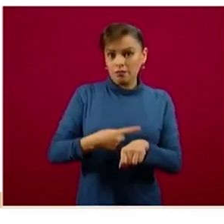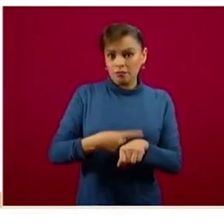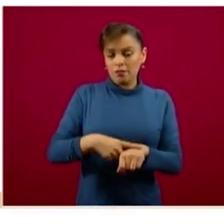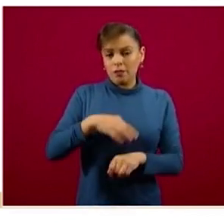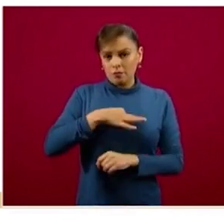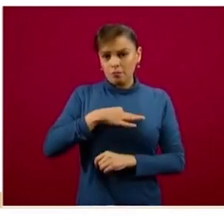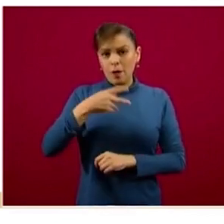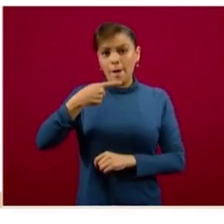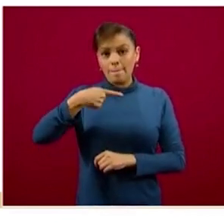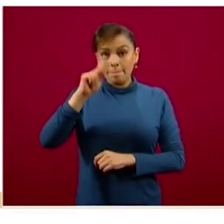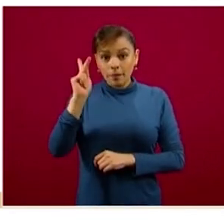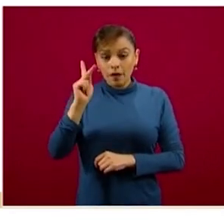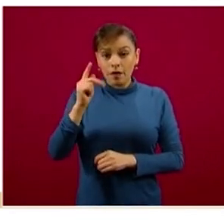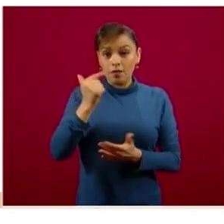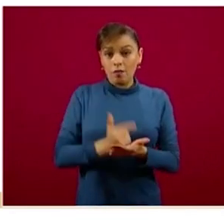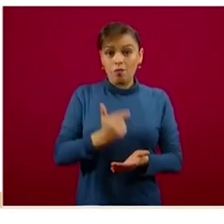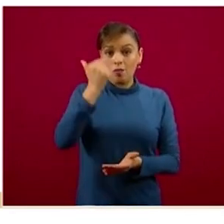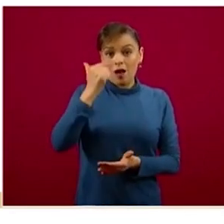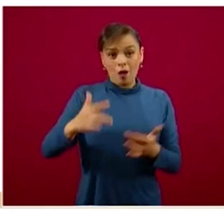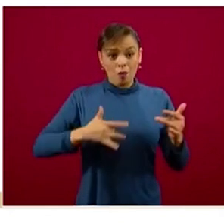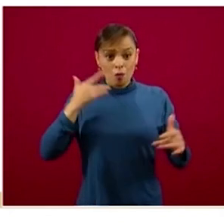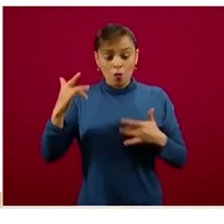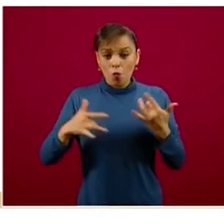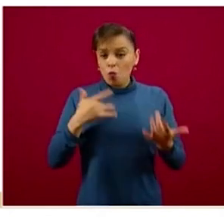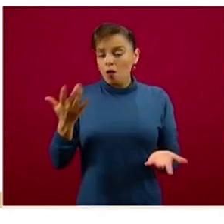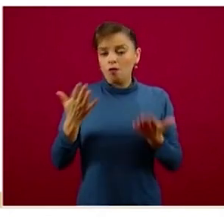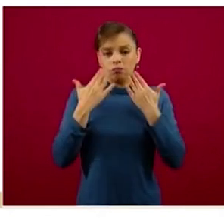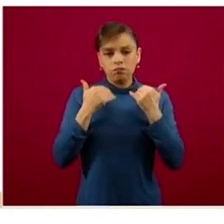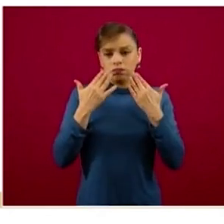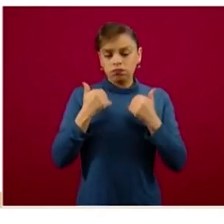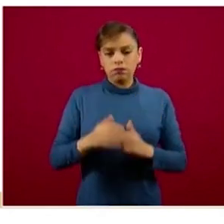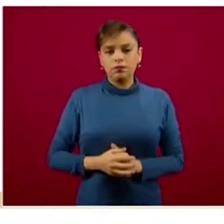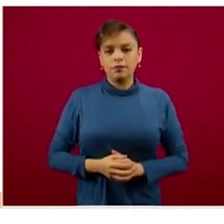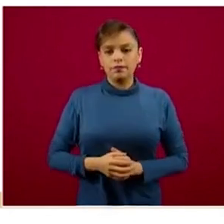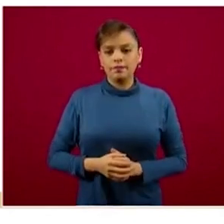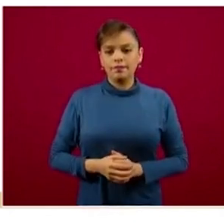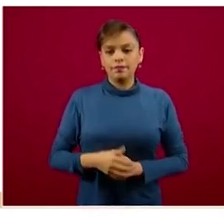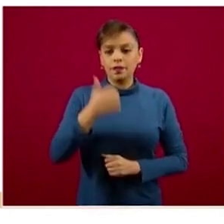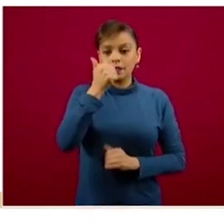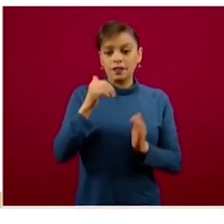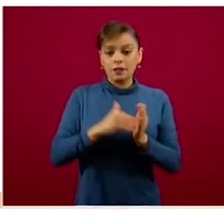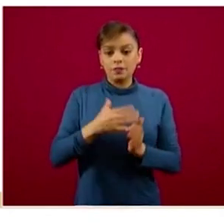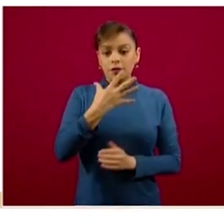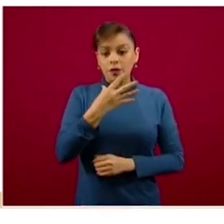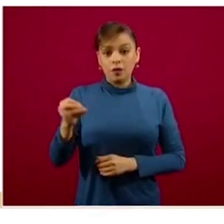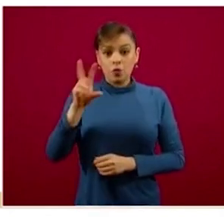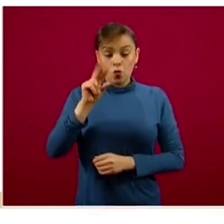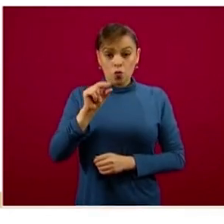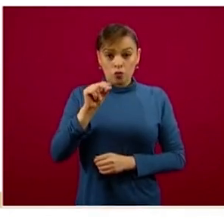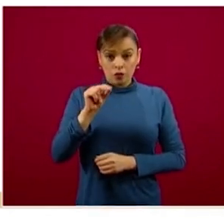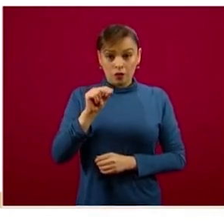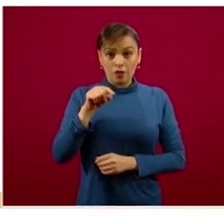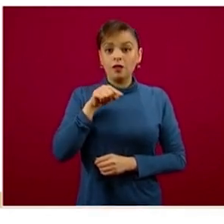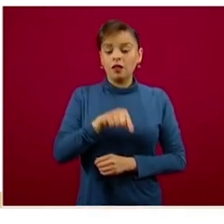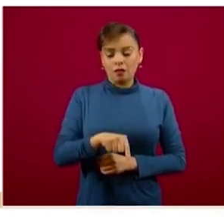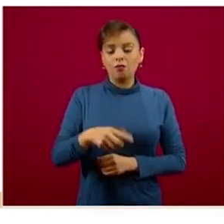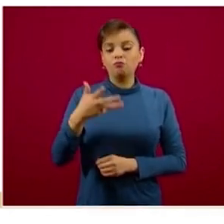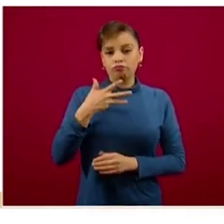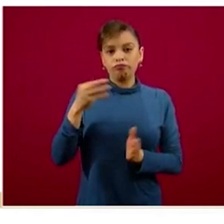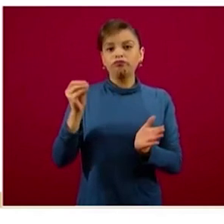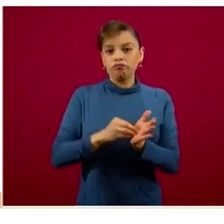manifestaciones clínicas. De ellas, seis mil 580 son precisamente quienes están activas,